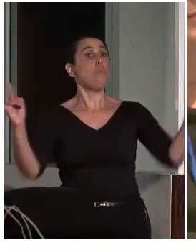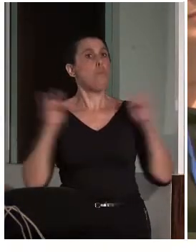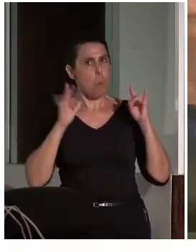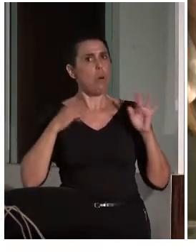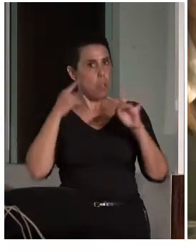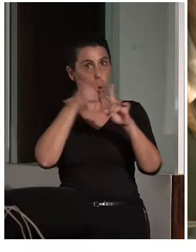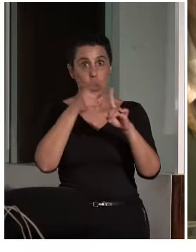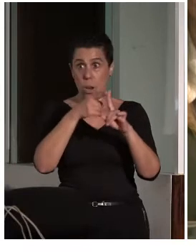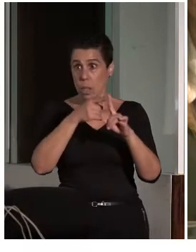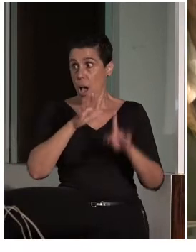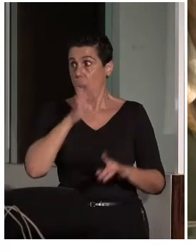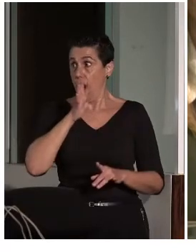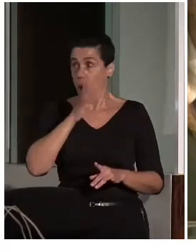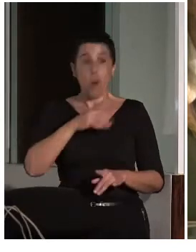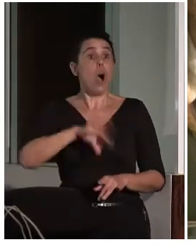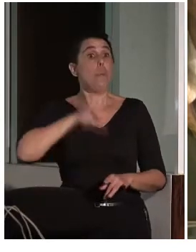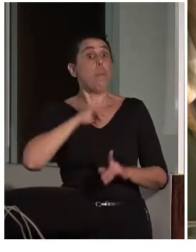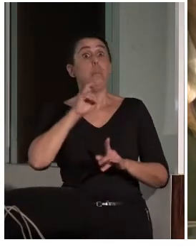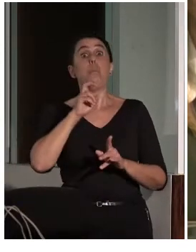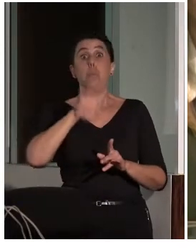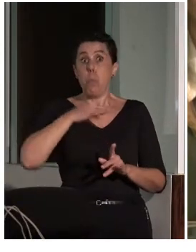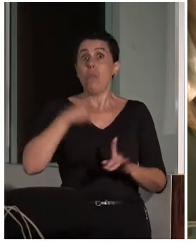Ahora podría estar utilizándolo.